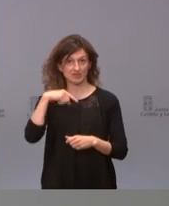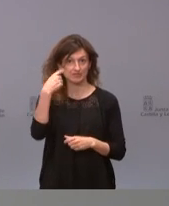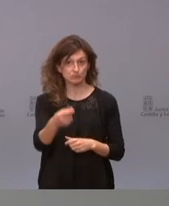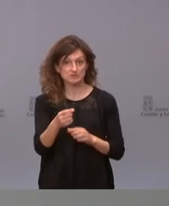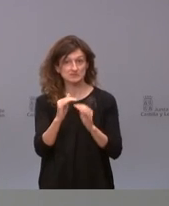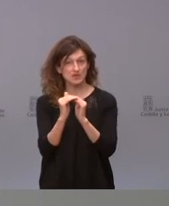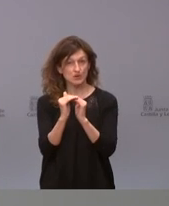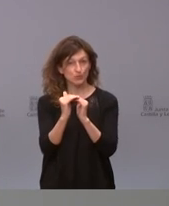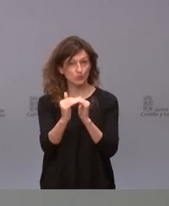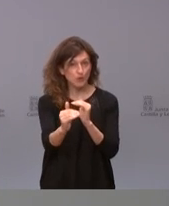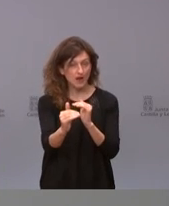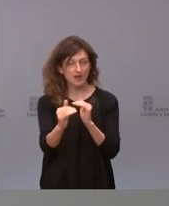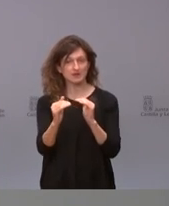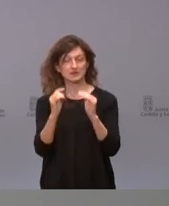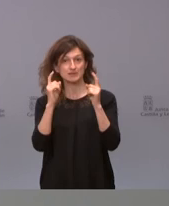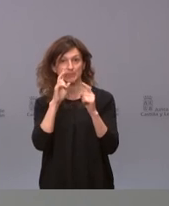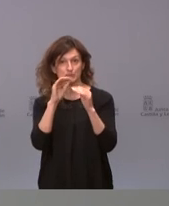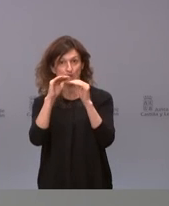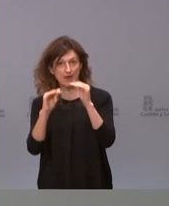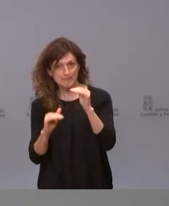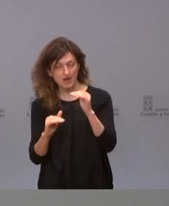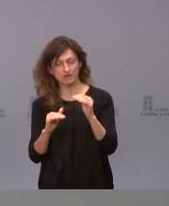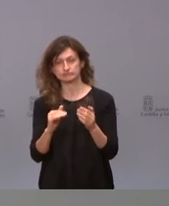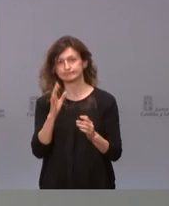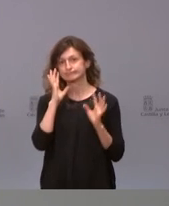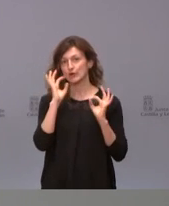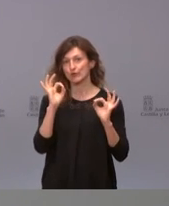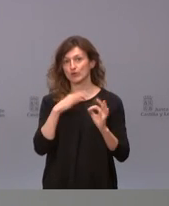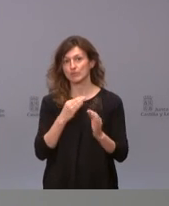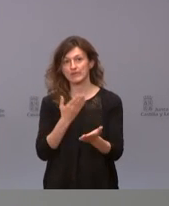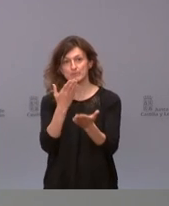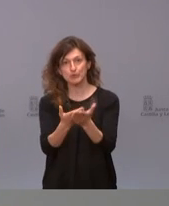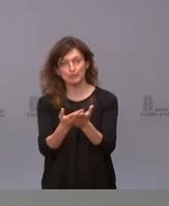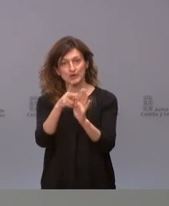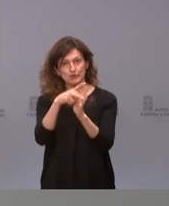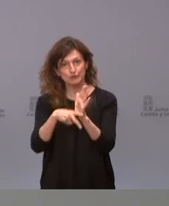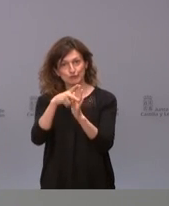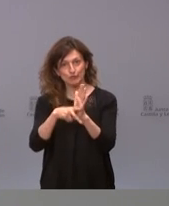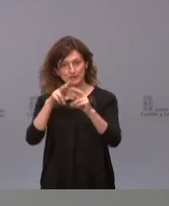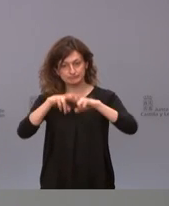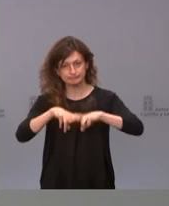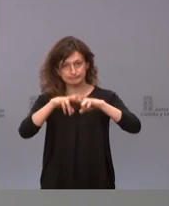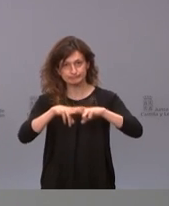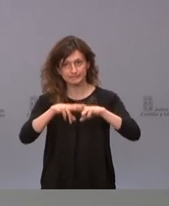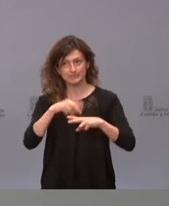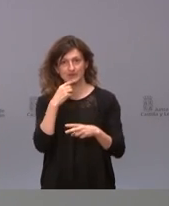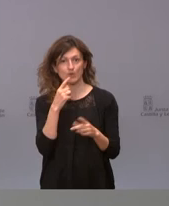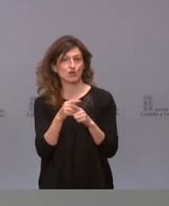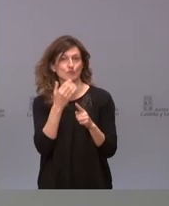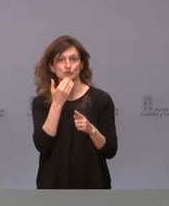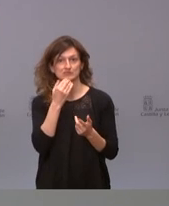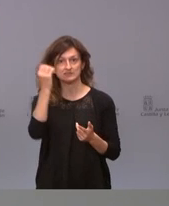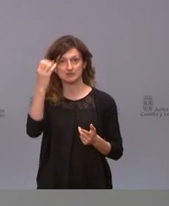mantiene así y la tendencia va bajando pues evidentemente se pueden proponer se pueden revisar el semáforo porque es lo que estamos